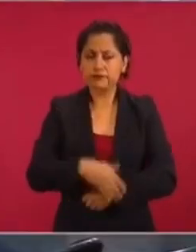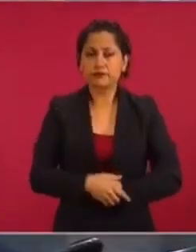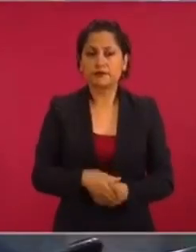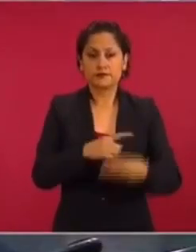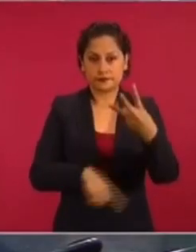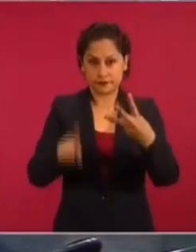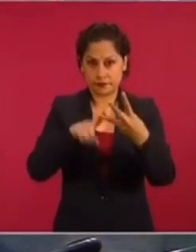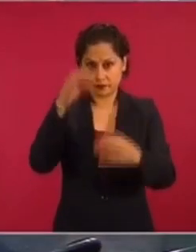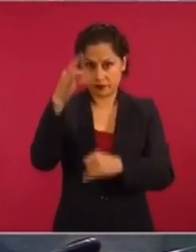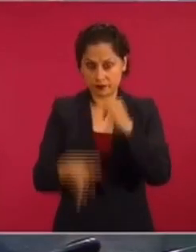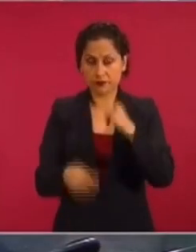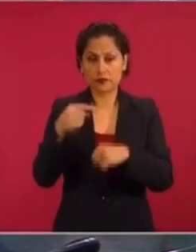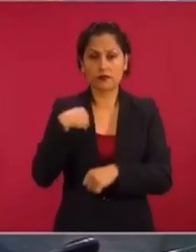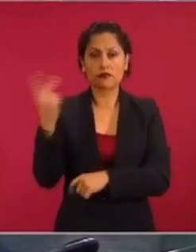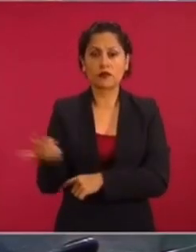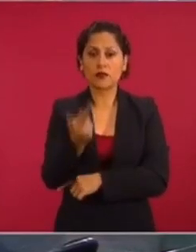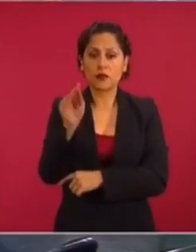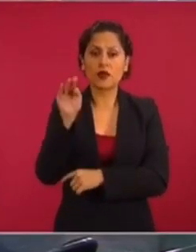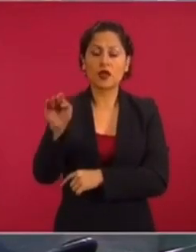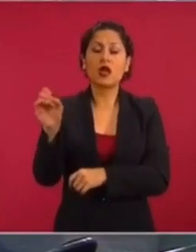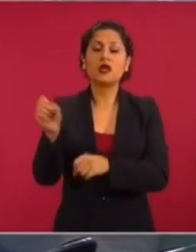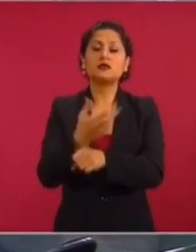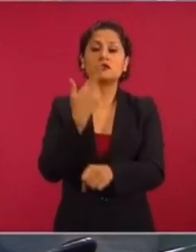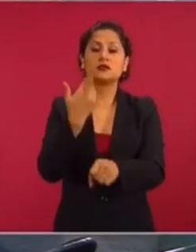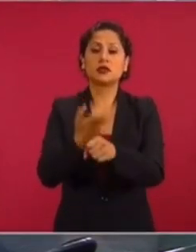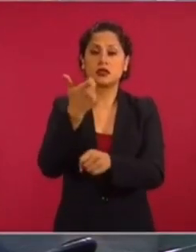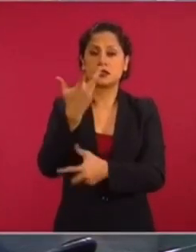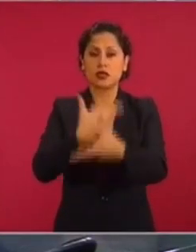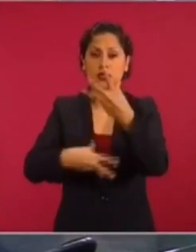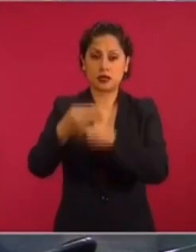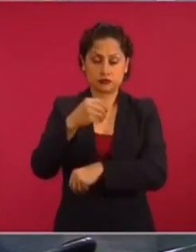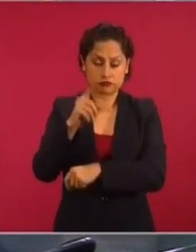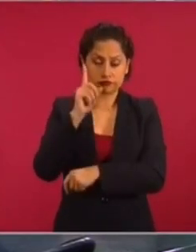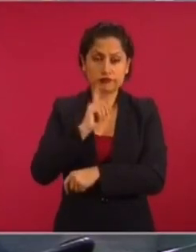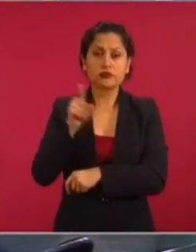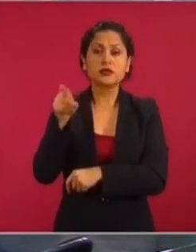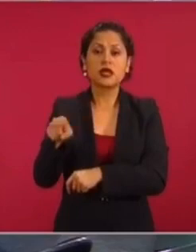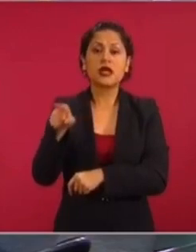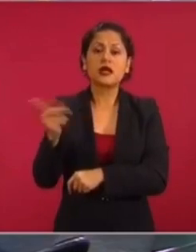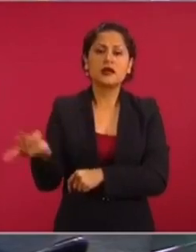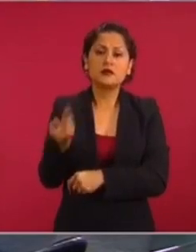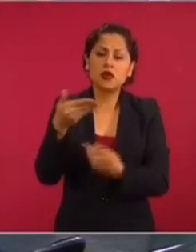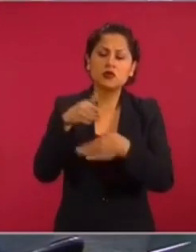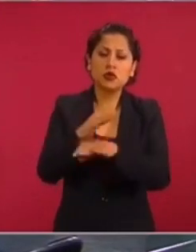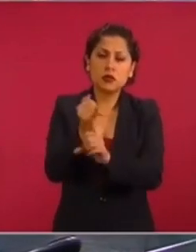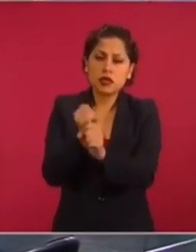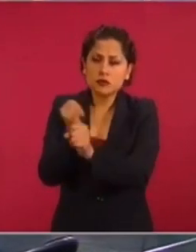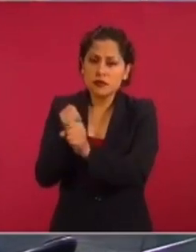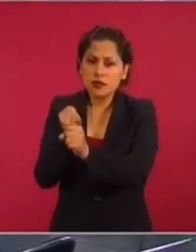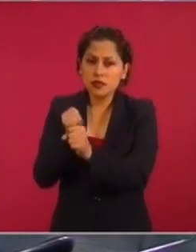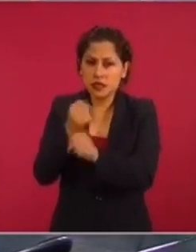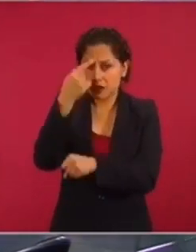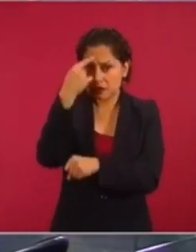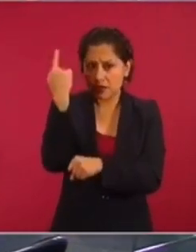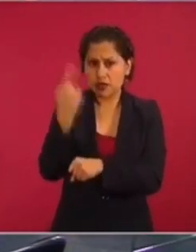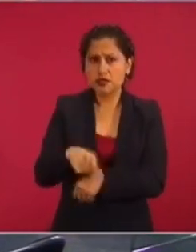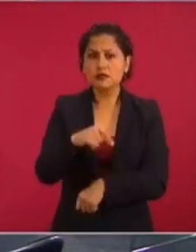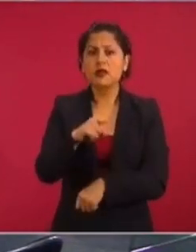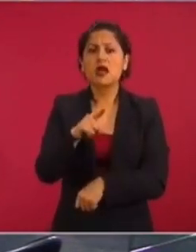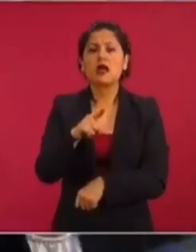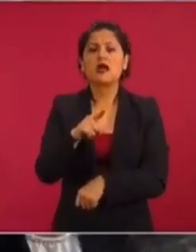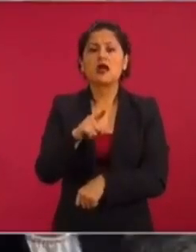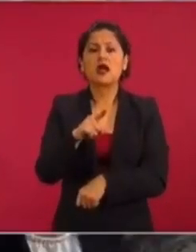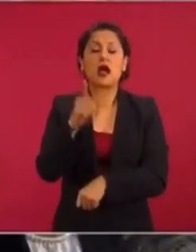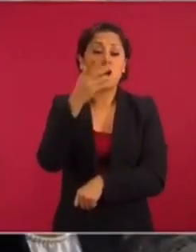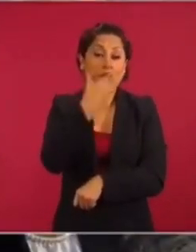Por último, a la secretaria de Economía, sobre qué ha pasado con las investigaciones que se han realizado a los superdelegados, que han sido la